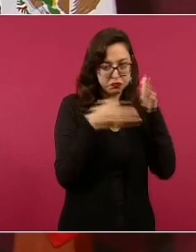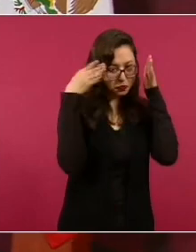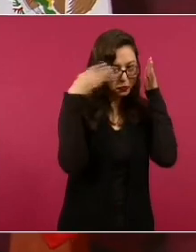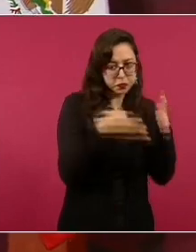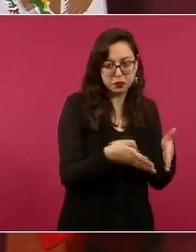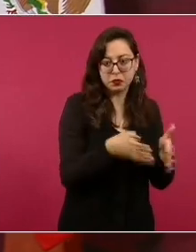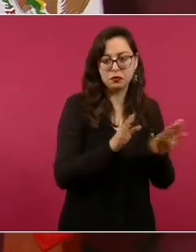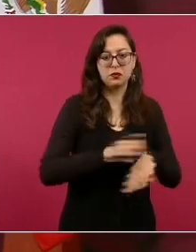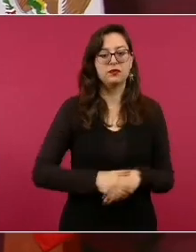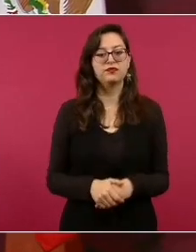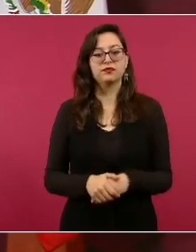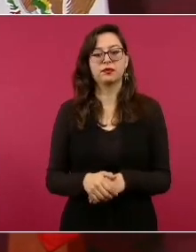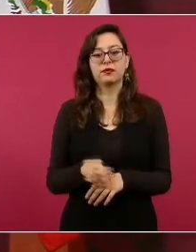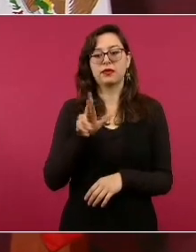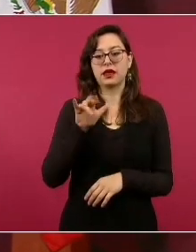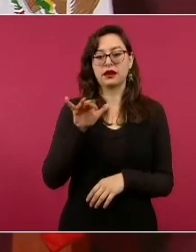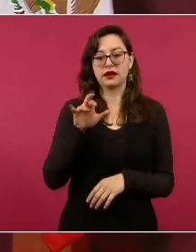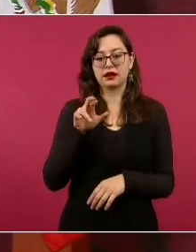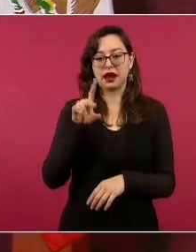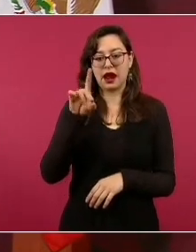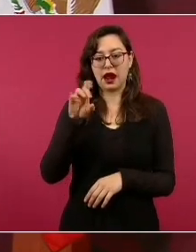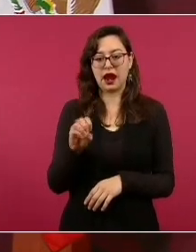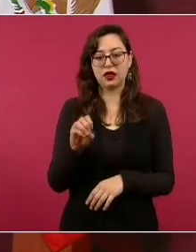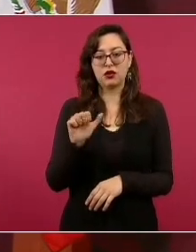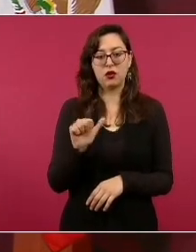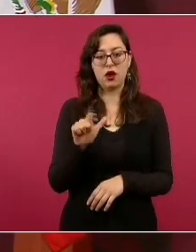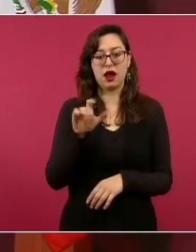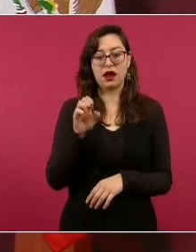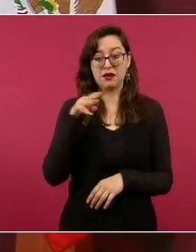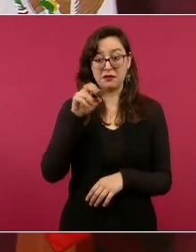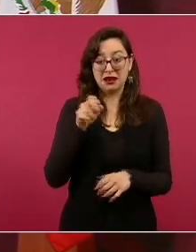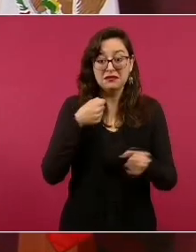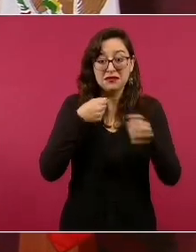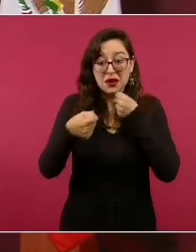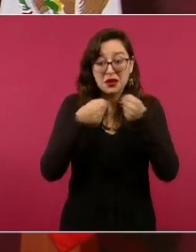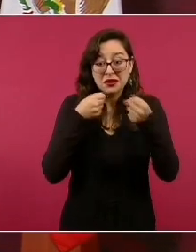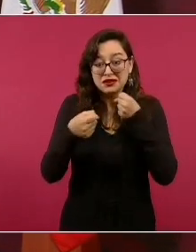Ricardo Alemán, periodista corrupto,